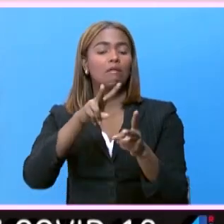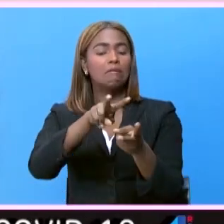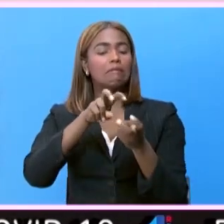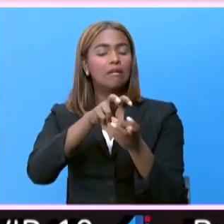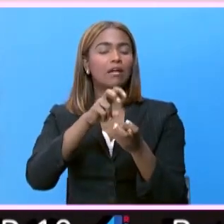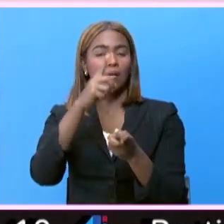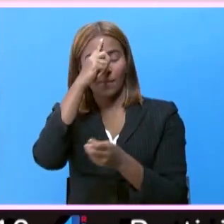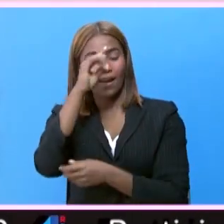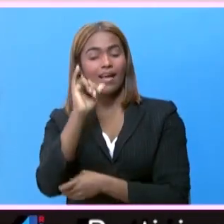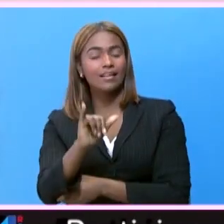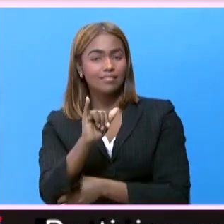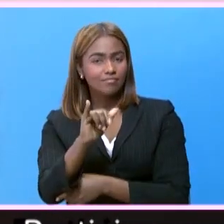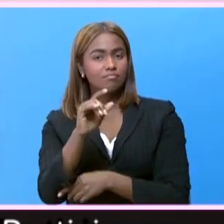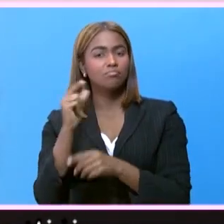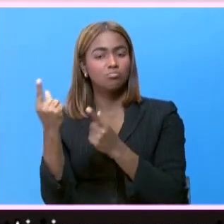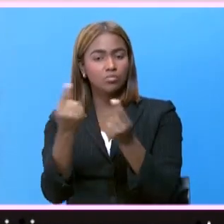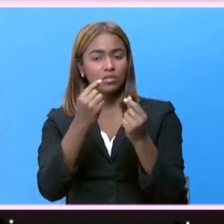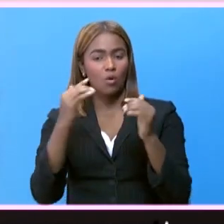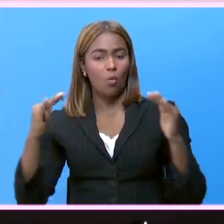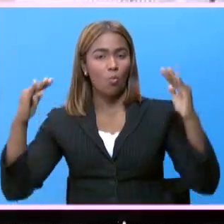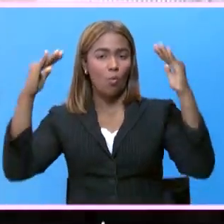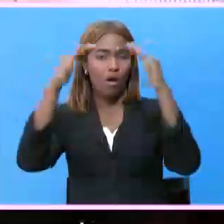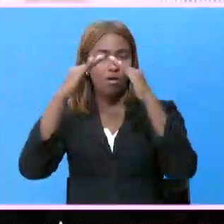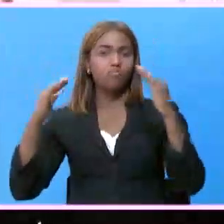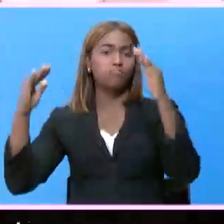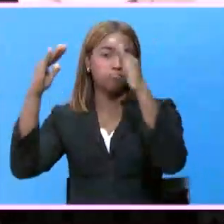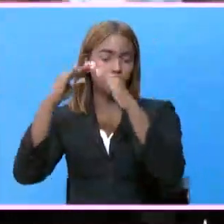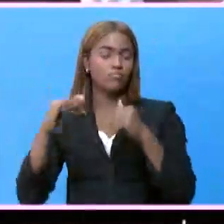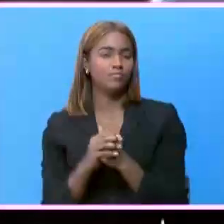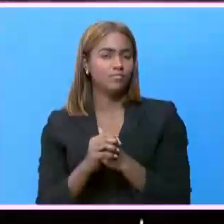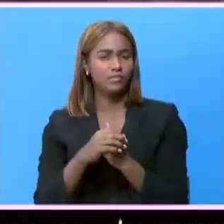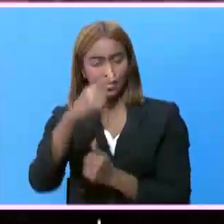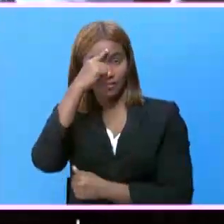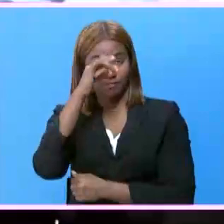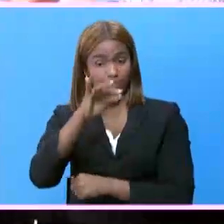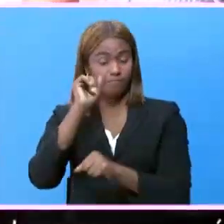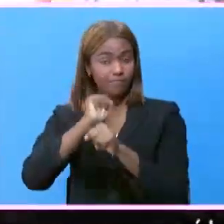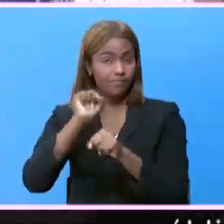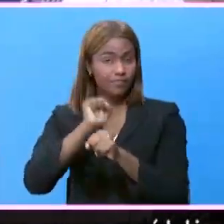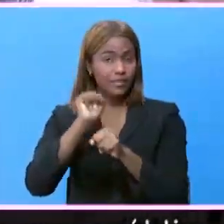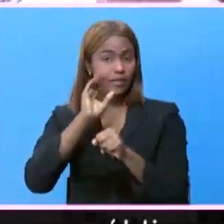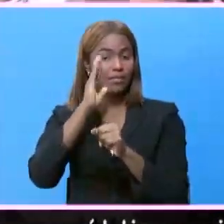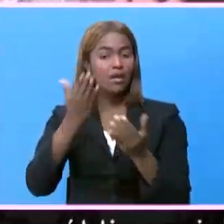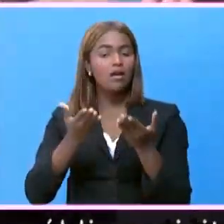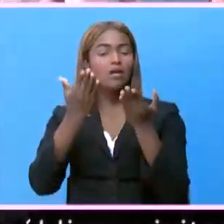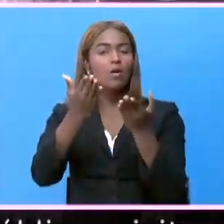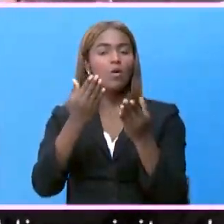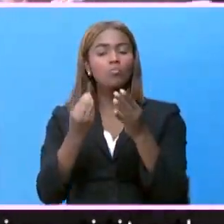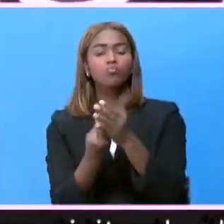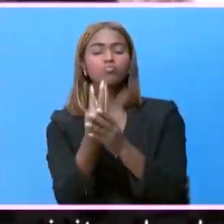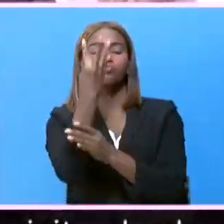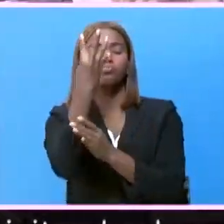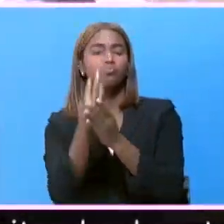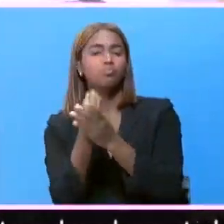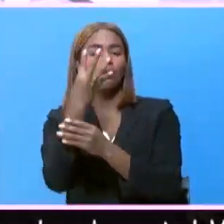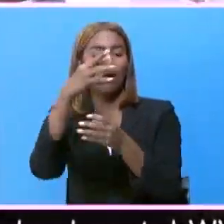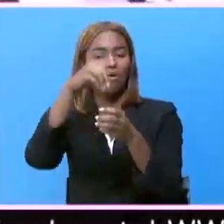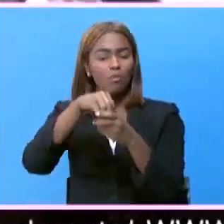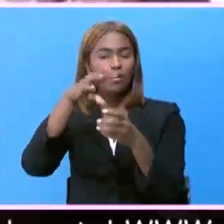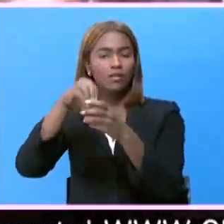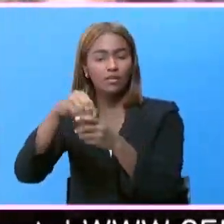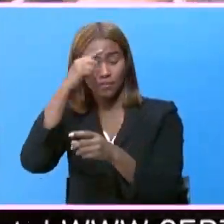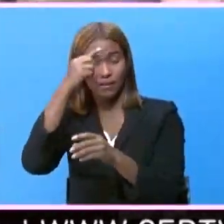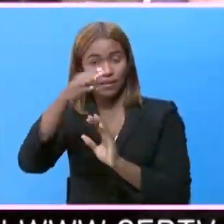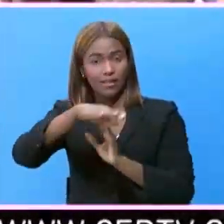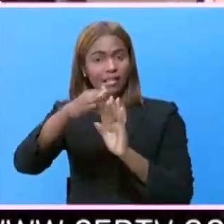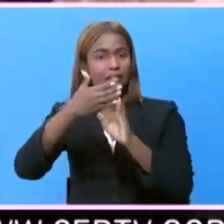en estas montañas, en las montañas boscosas. Como parte de estas iniciativas, se están plantando especies endémicas y nativas entre